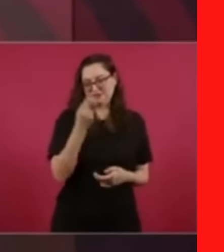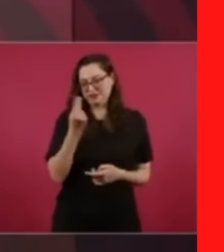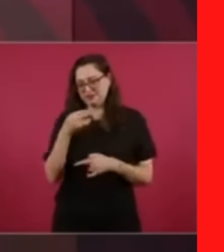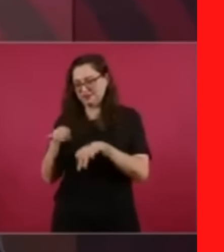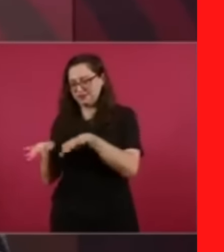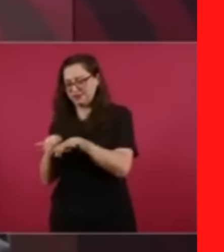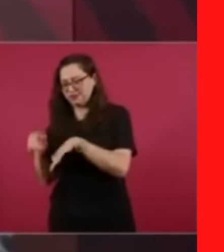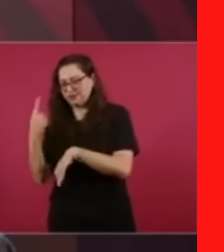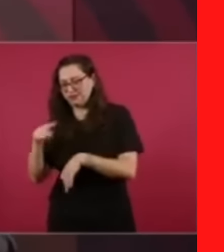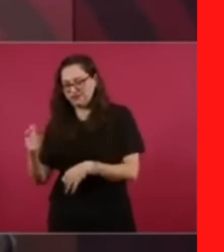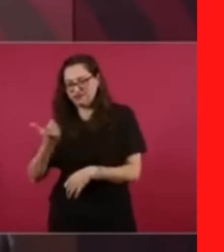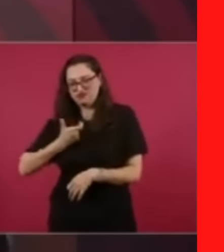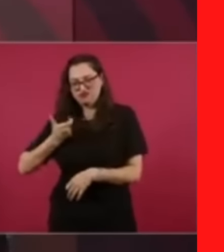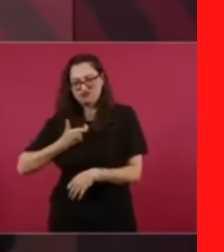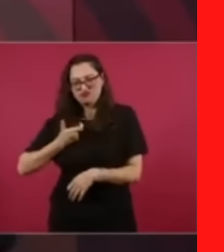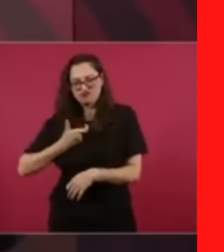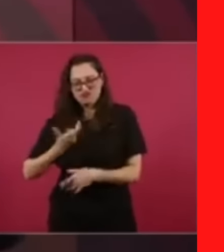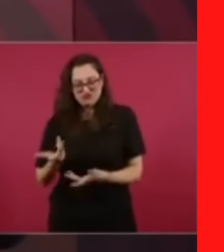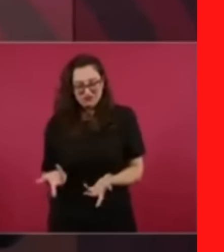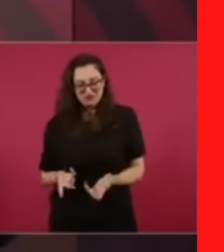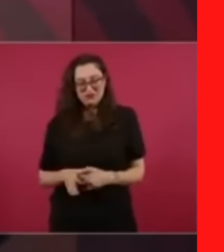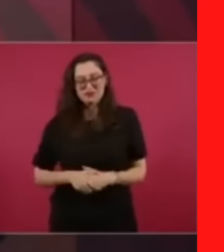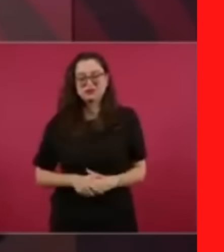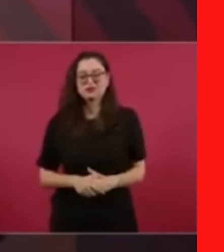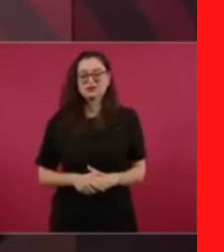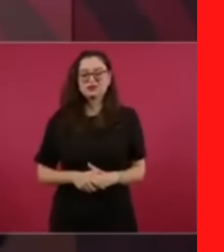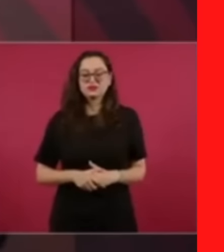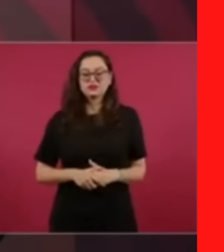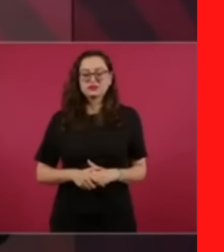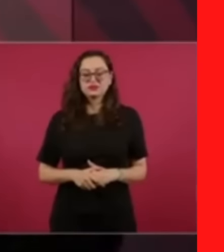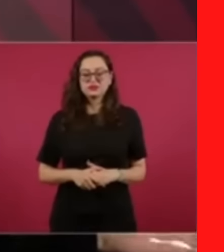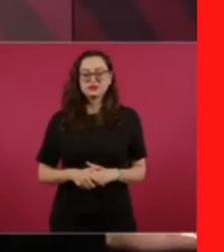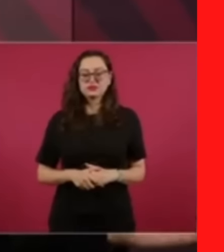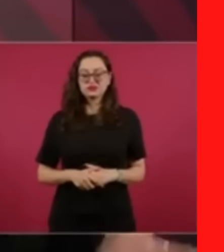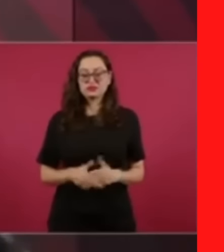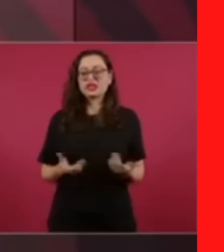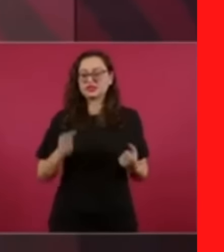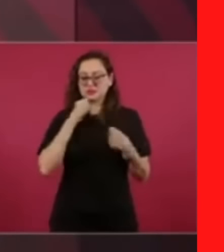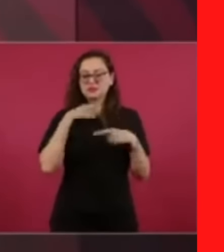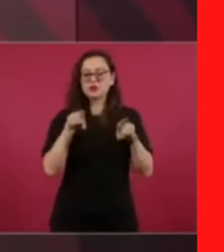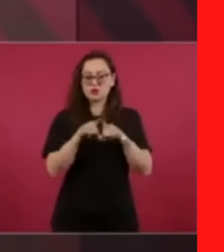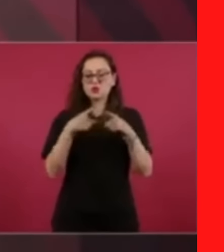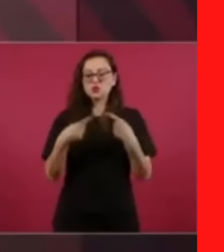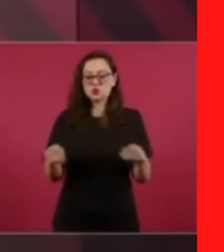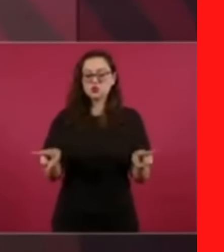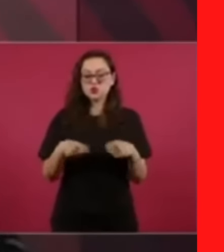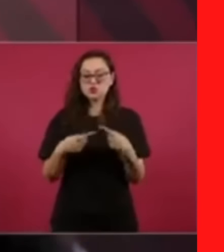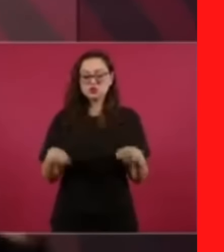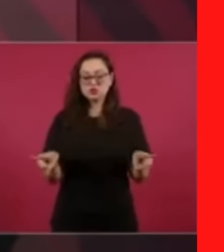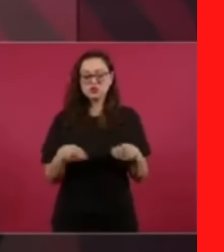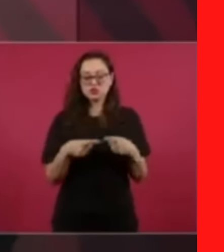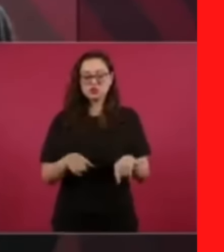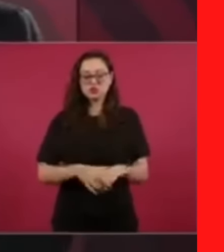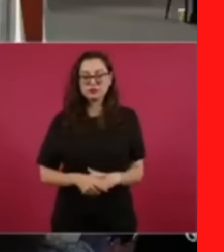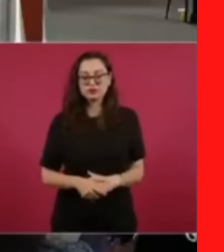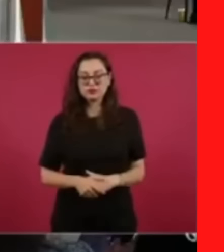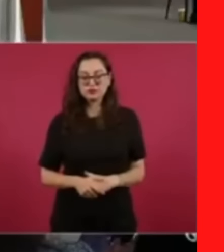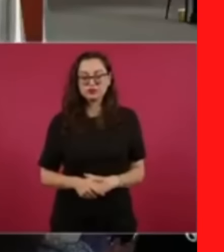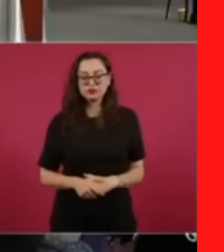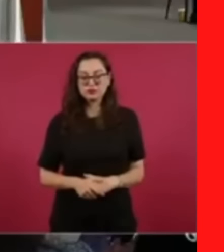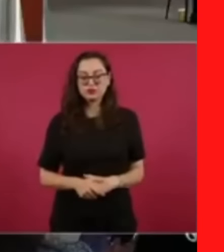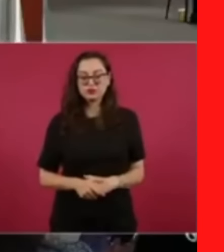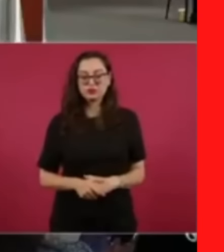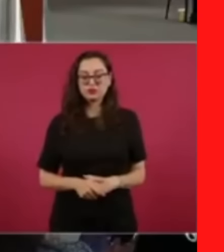músicos. A ver, hago una